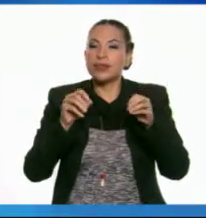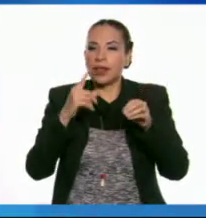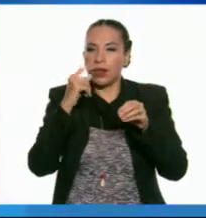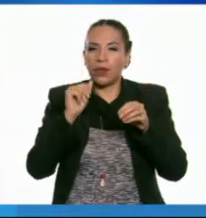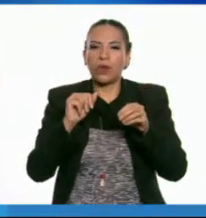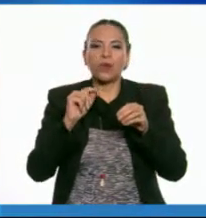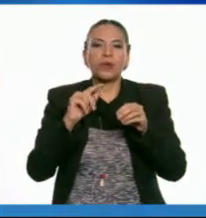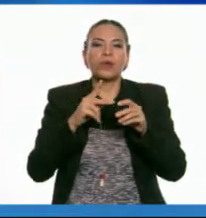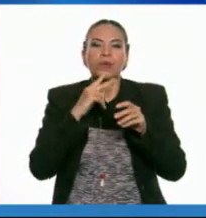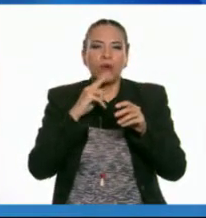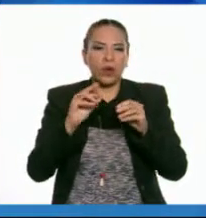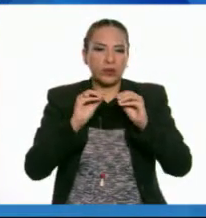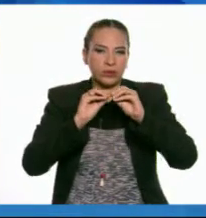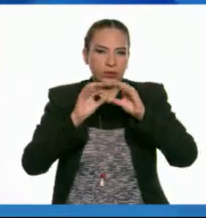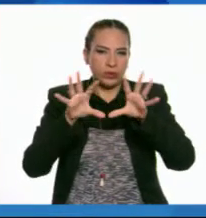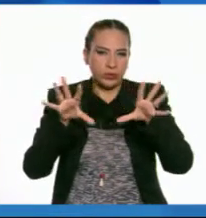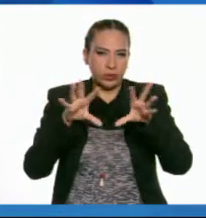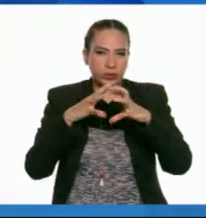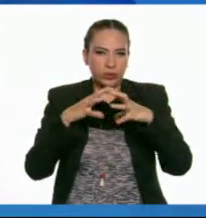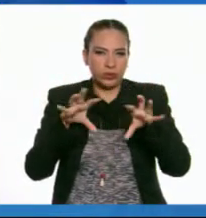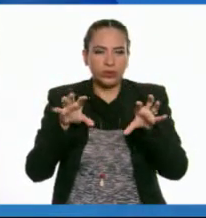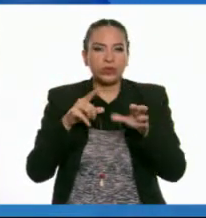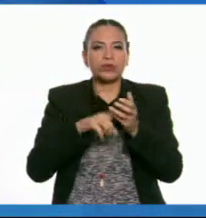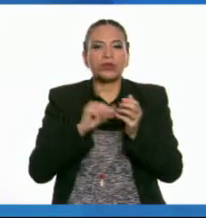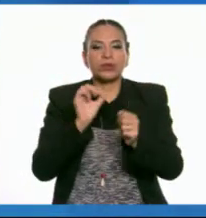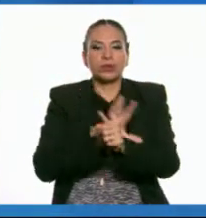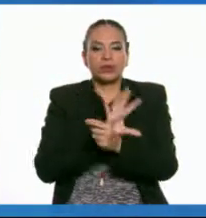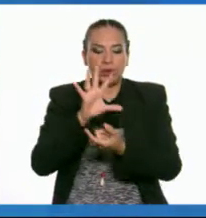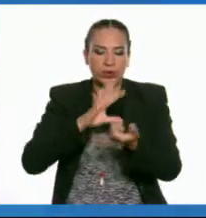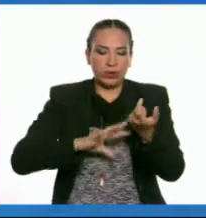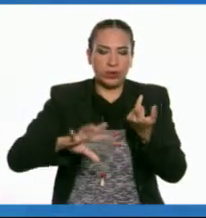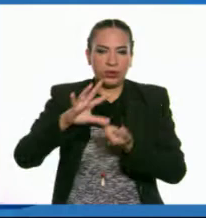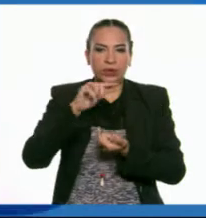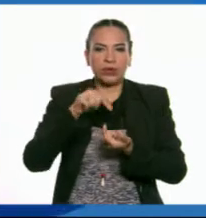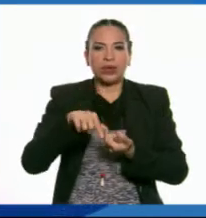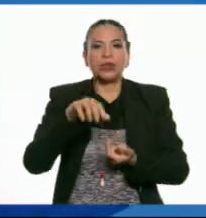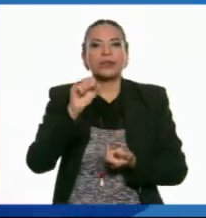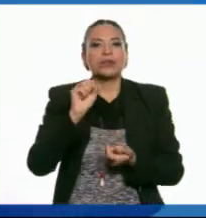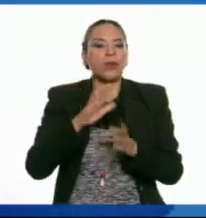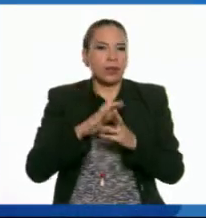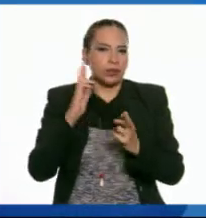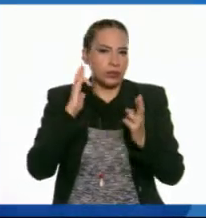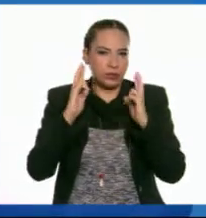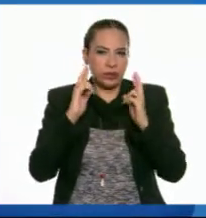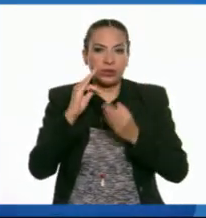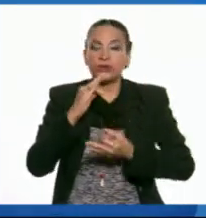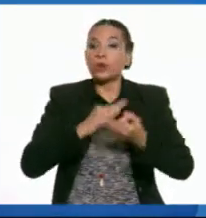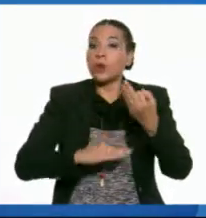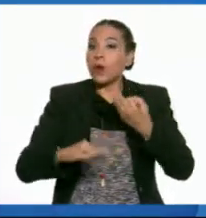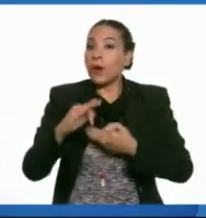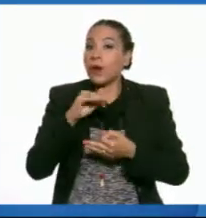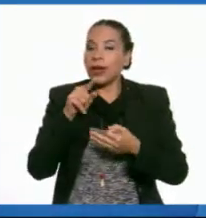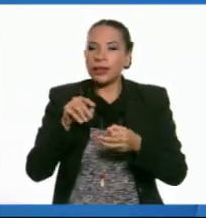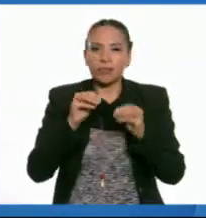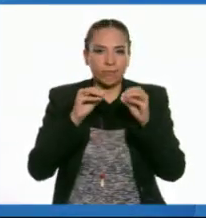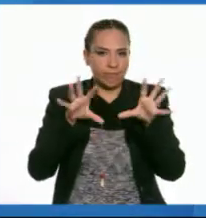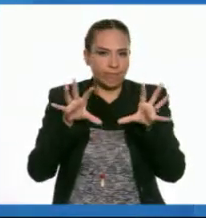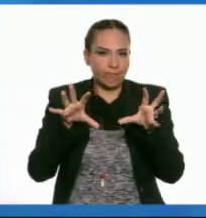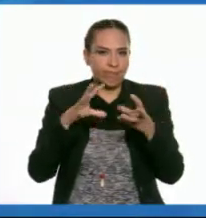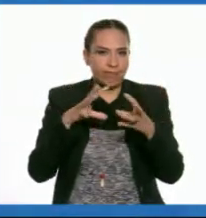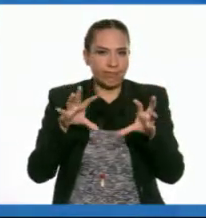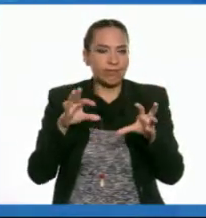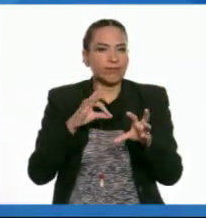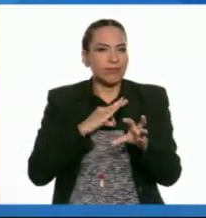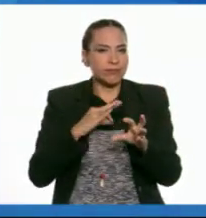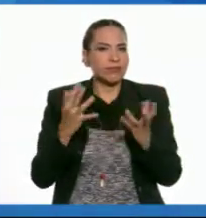transforma señales eléctricas en ondas sonoras. Ajá. todas esas señales eléctricas